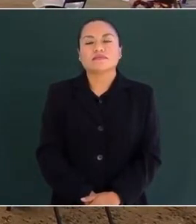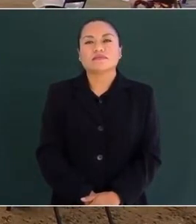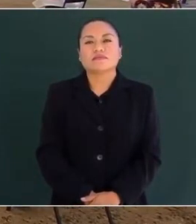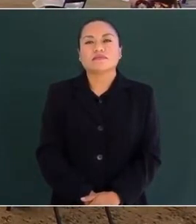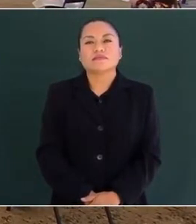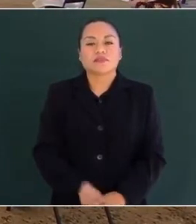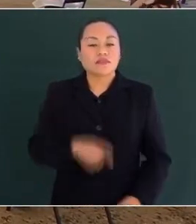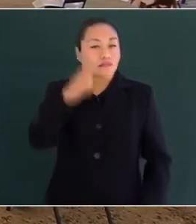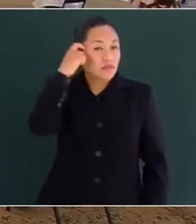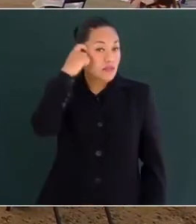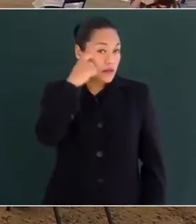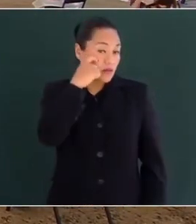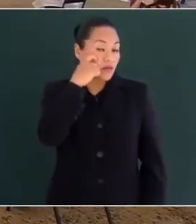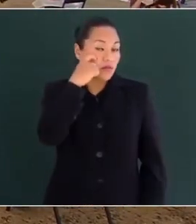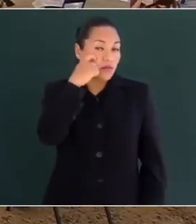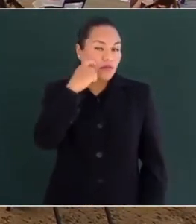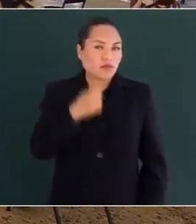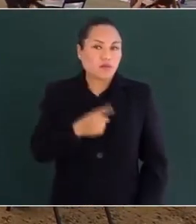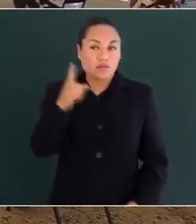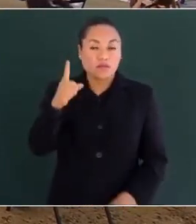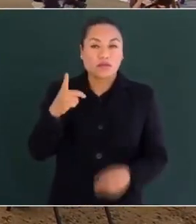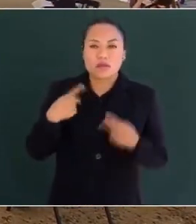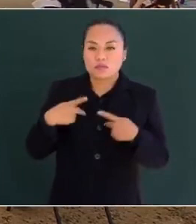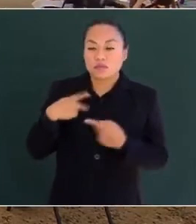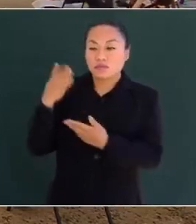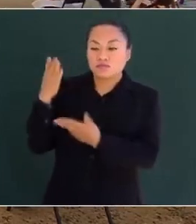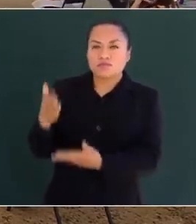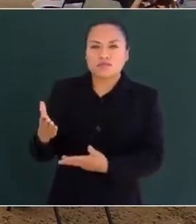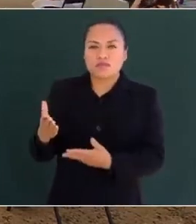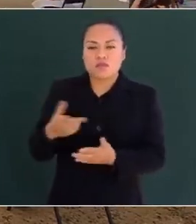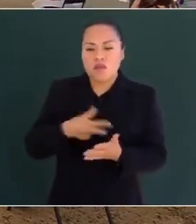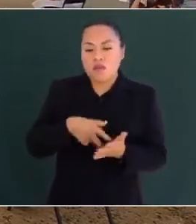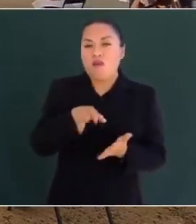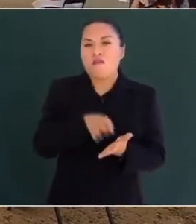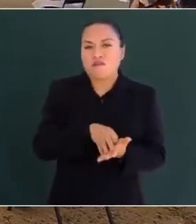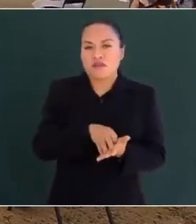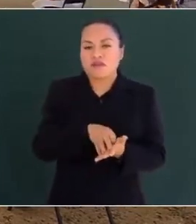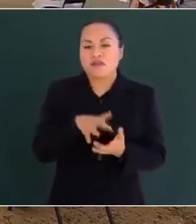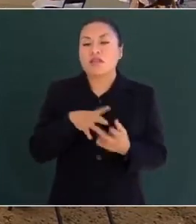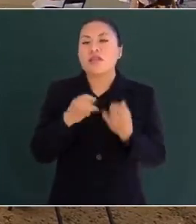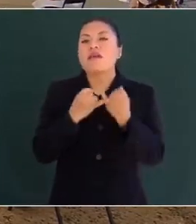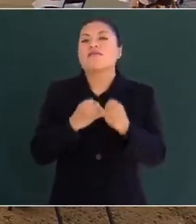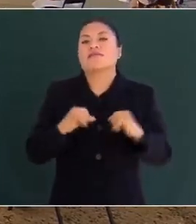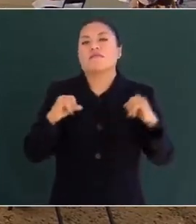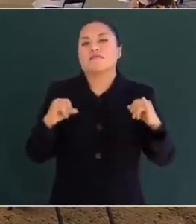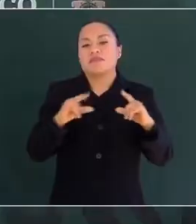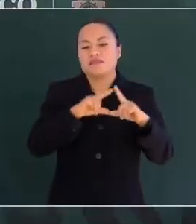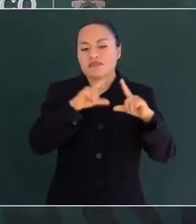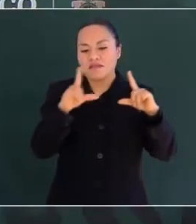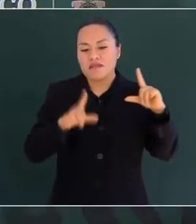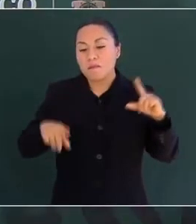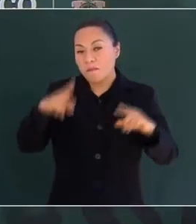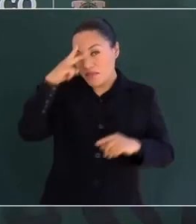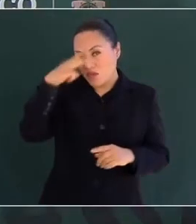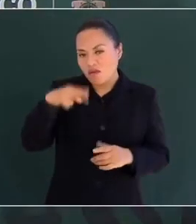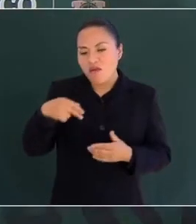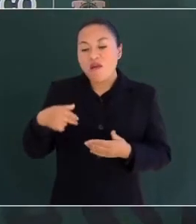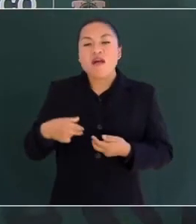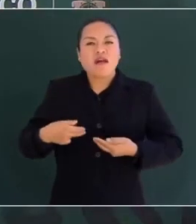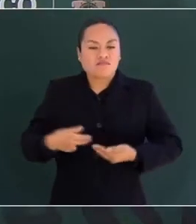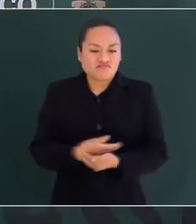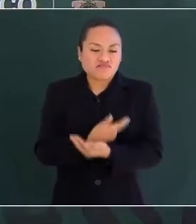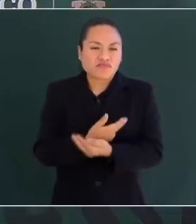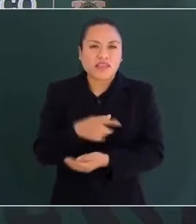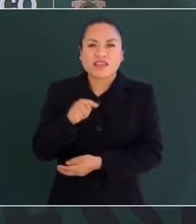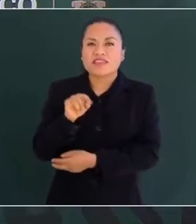Vicente Guerrero, uno de los héroes que consumó la independencia de México, nació en Tixtla, el 10